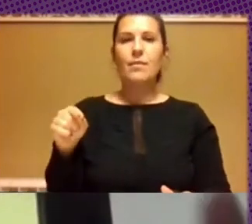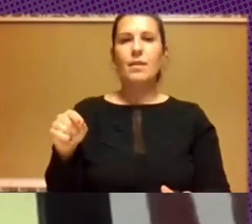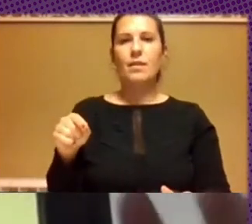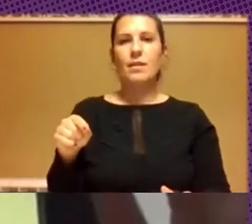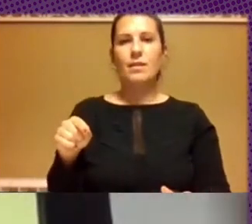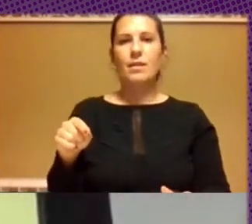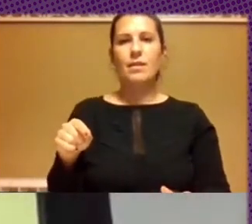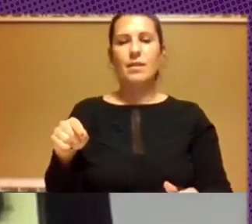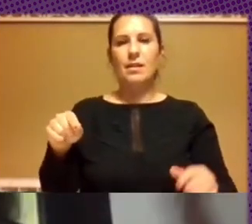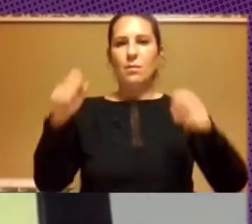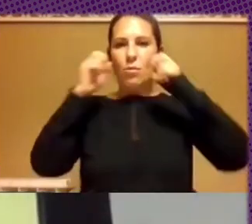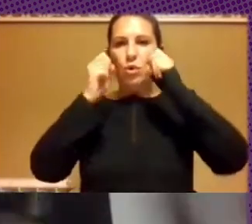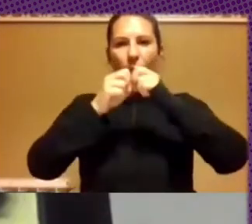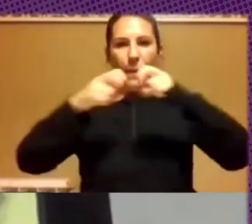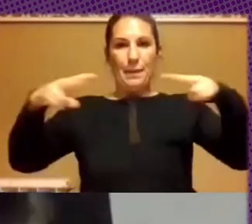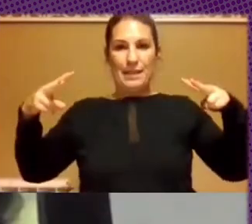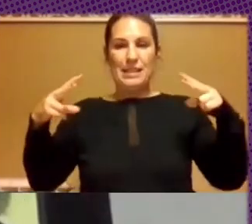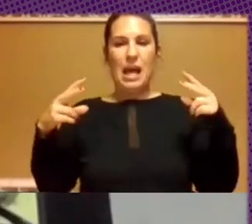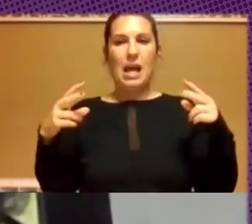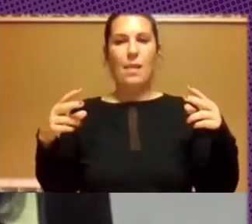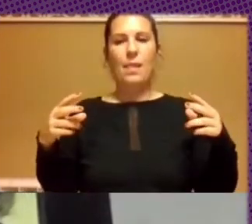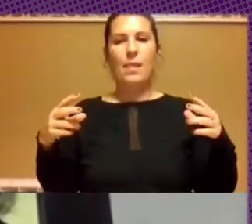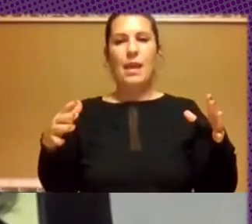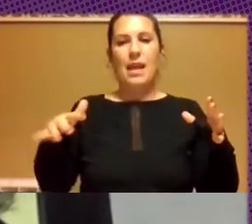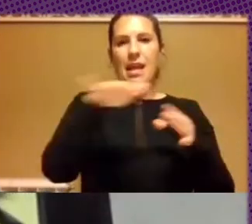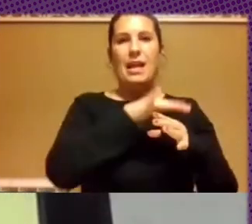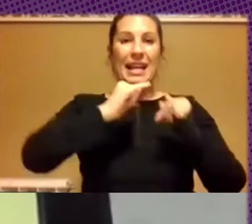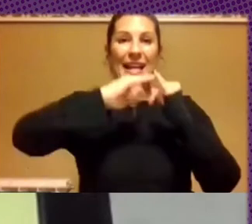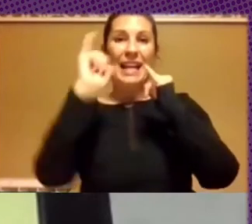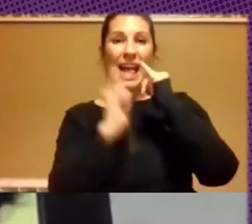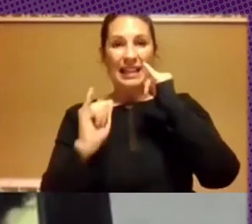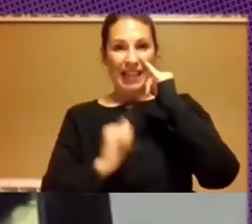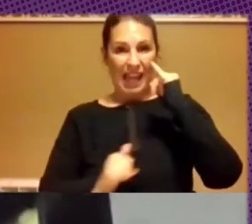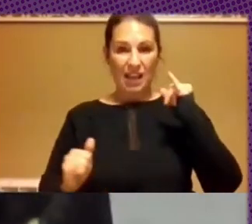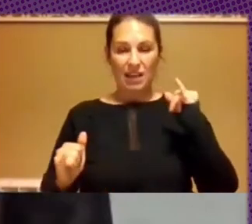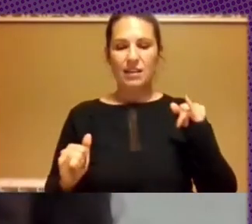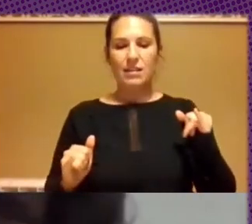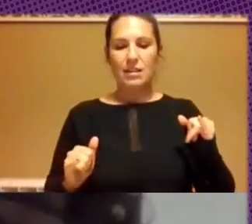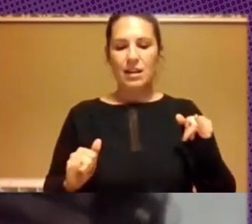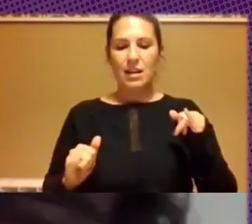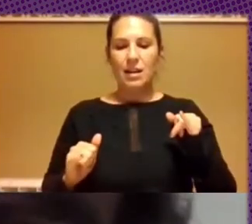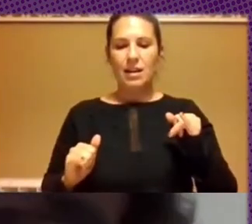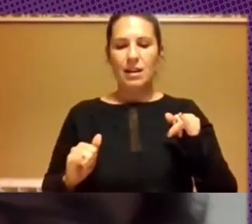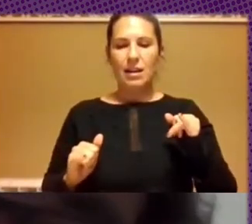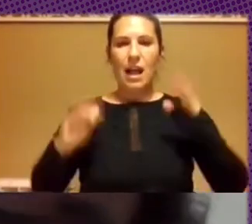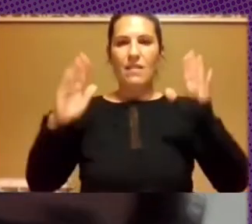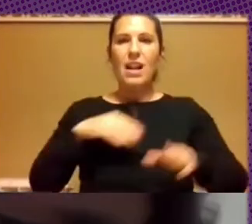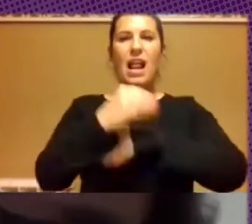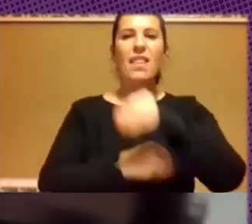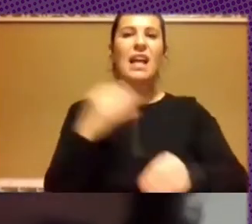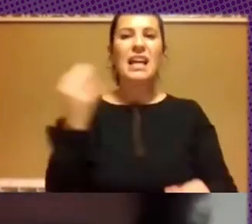prisma, en ese dispositivo de la grieta, lo que hace es, a su vez, ser